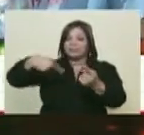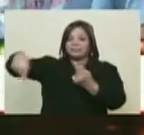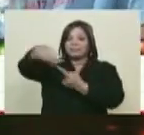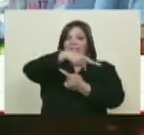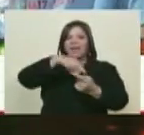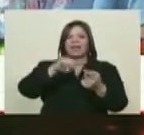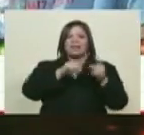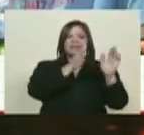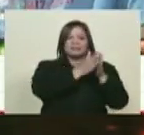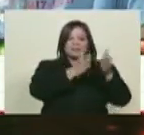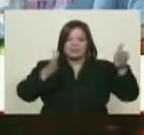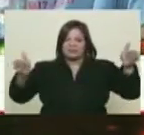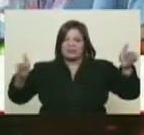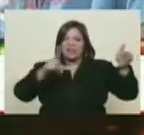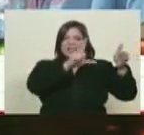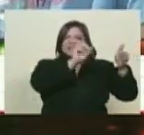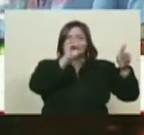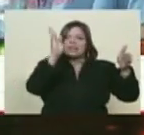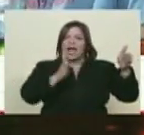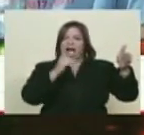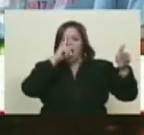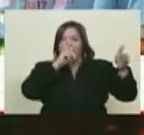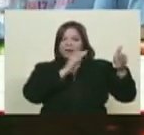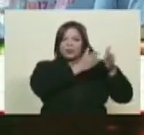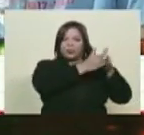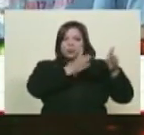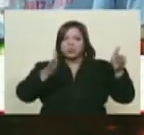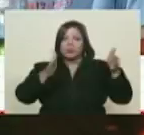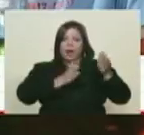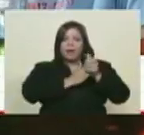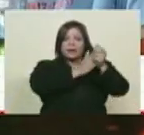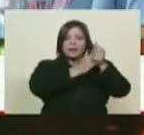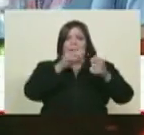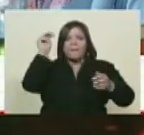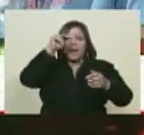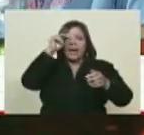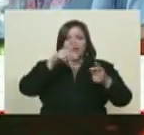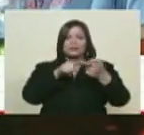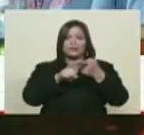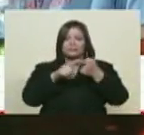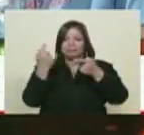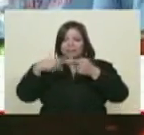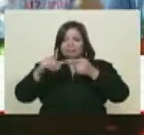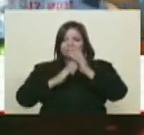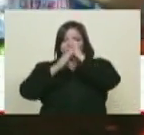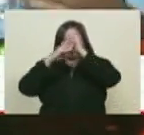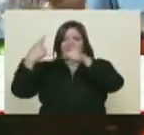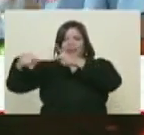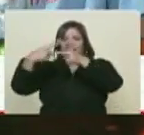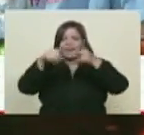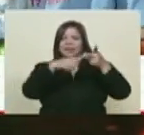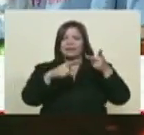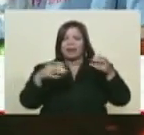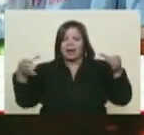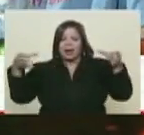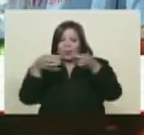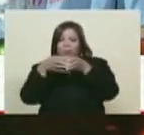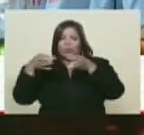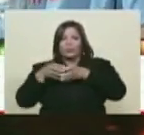años también han habido líderes fundamentales, guías, maestros, que han en sí congregado